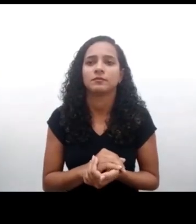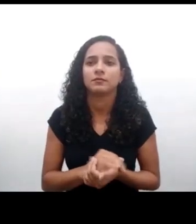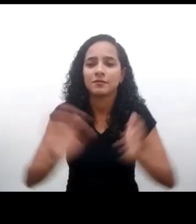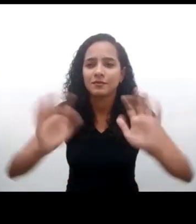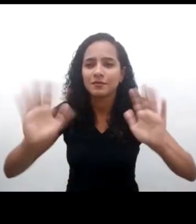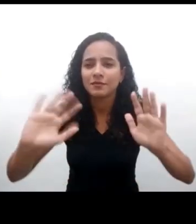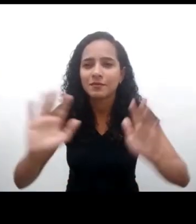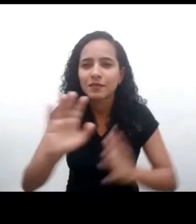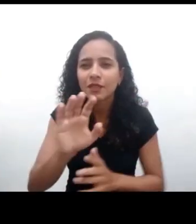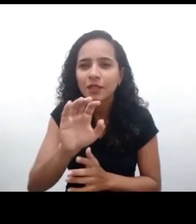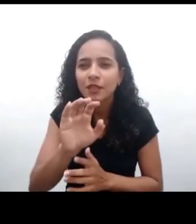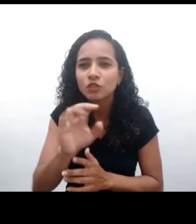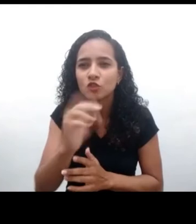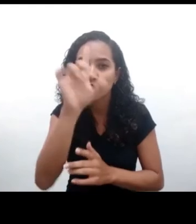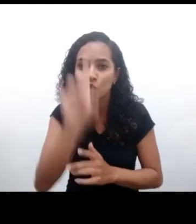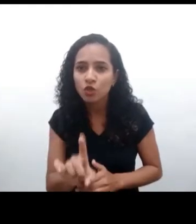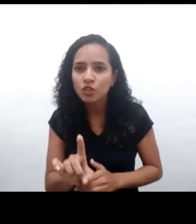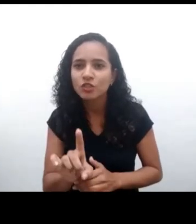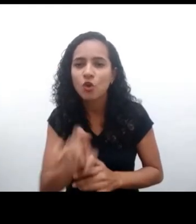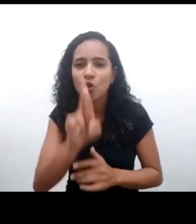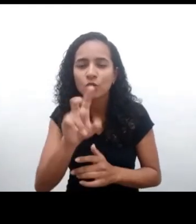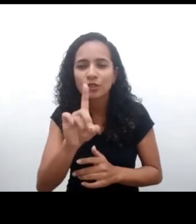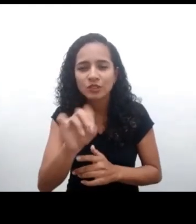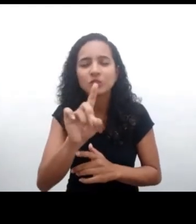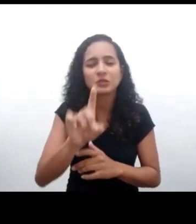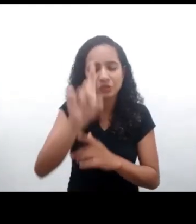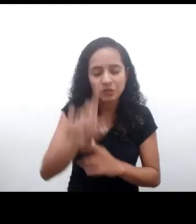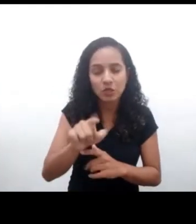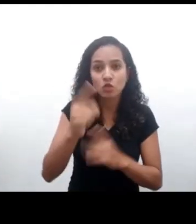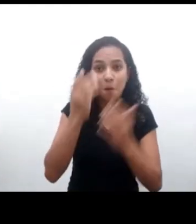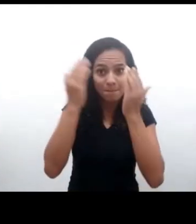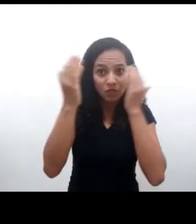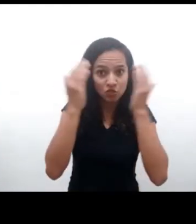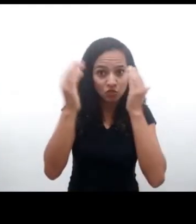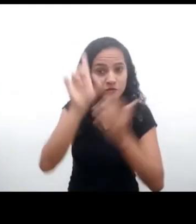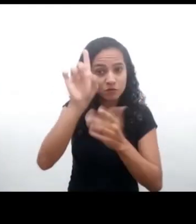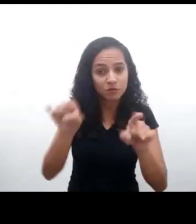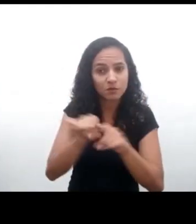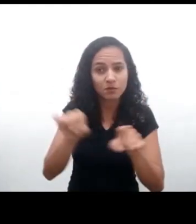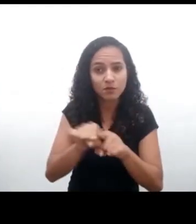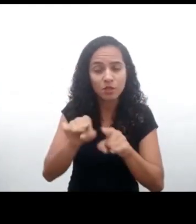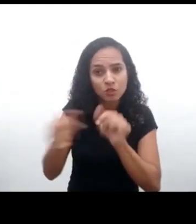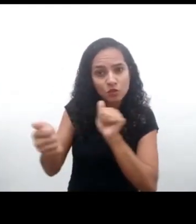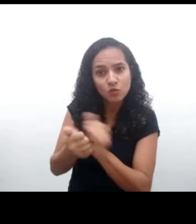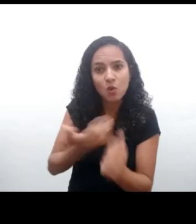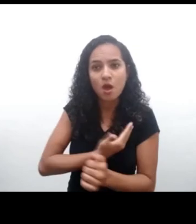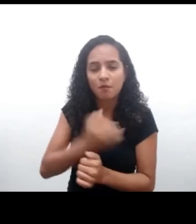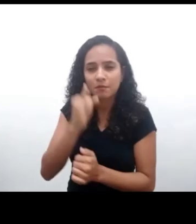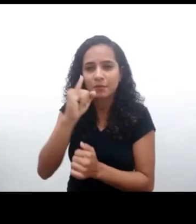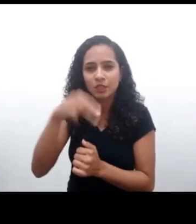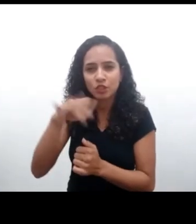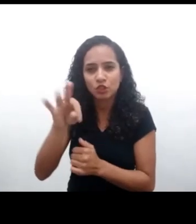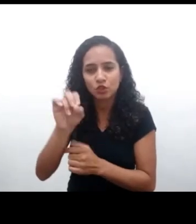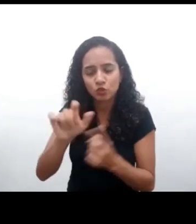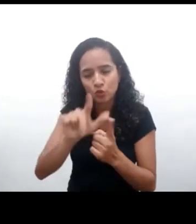Hola, soy Rodrigo Neves, director de educación de Sifanet Brasil, psicólogo, y junto con